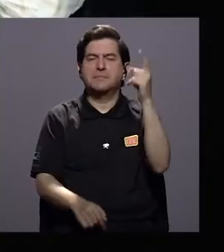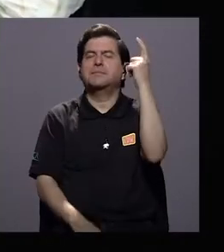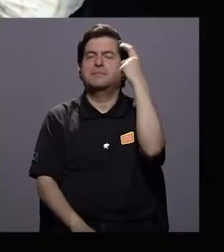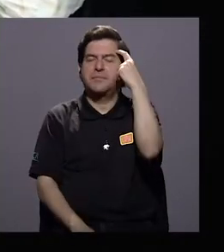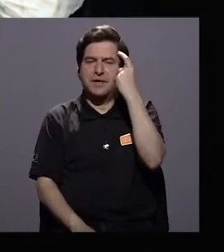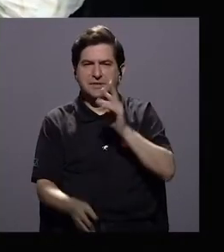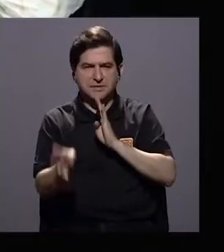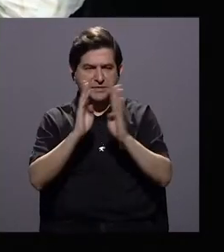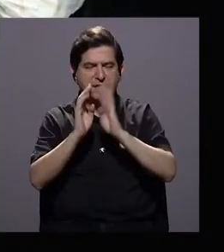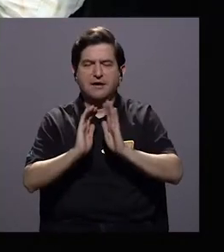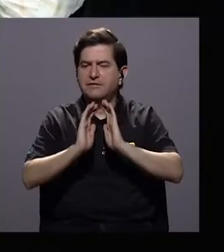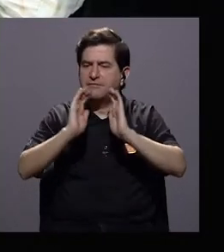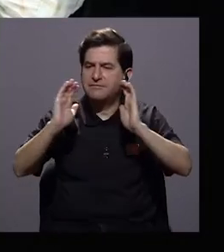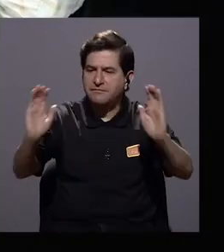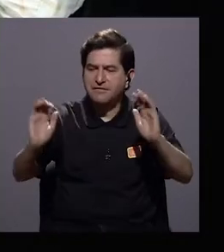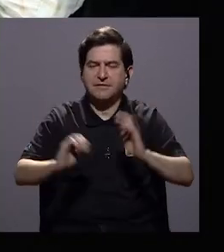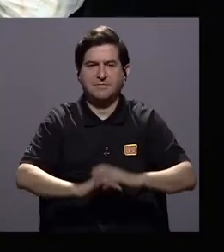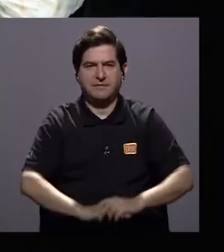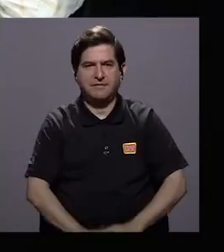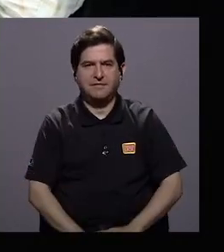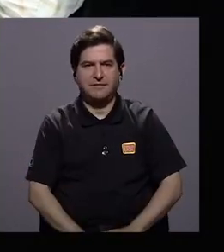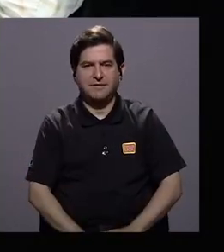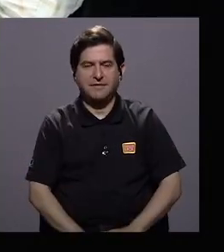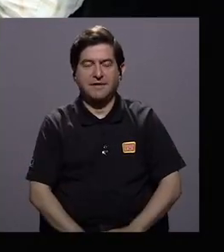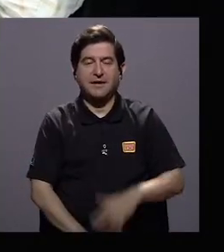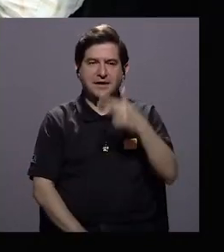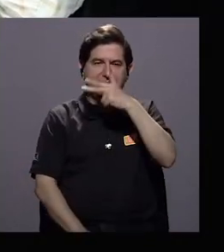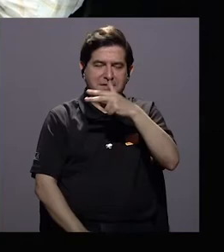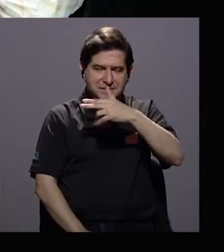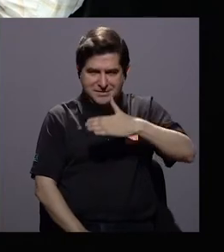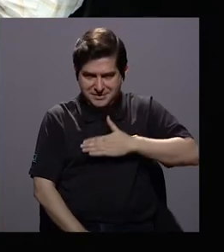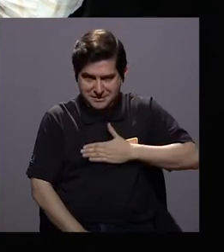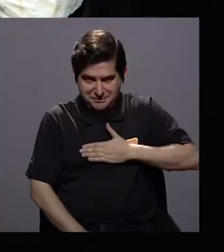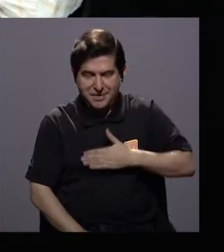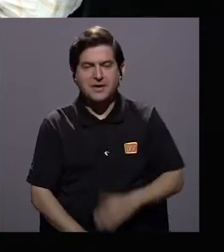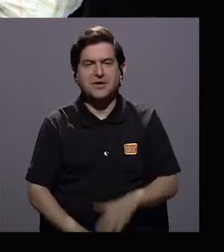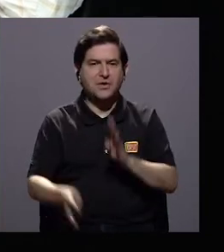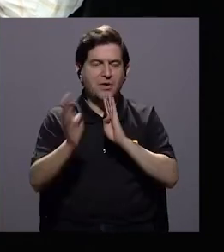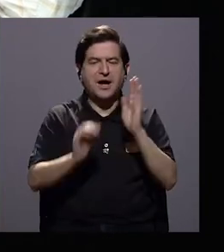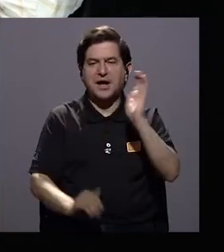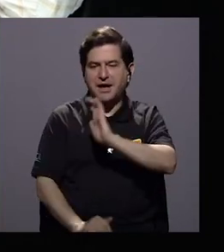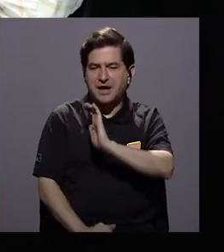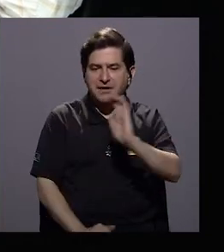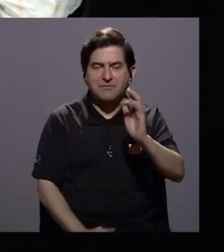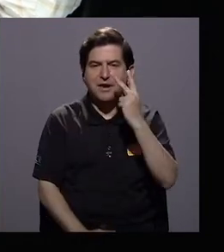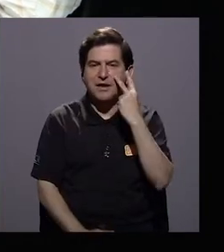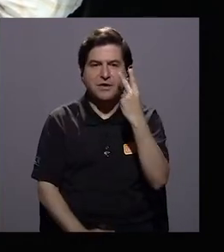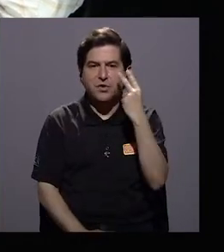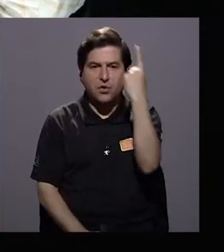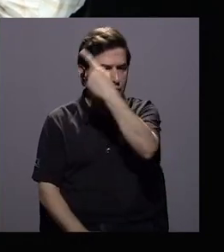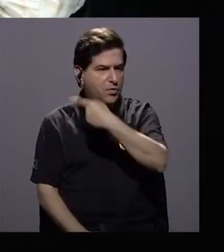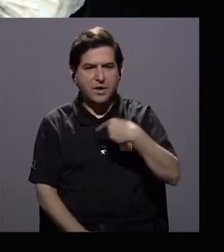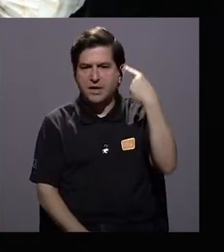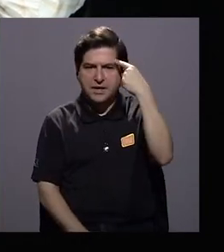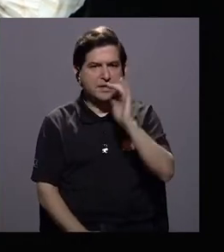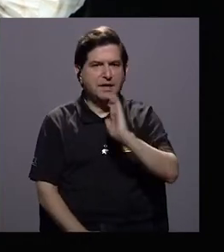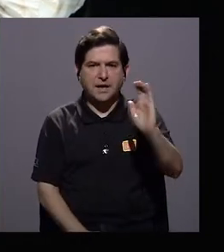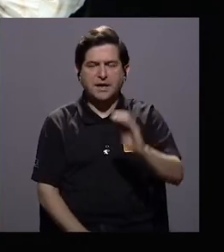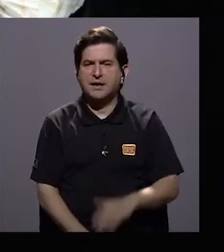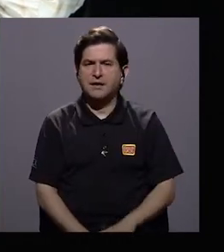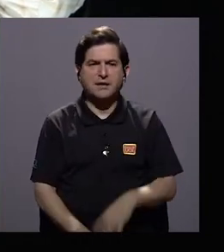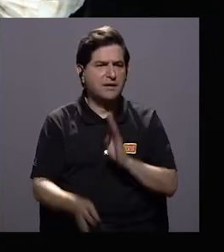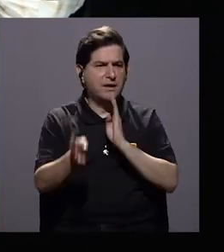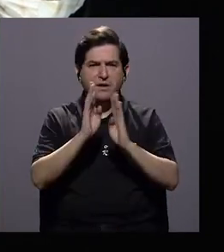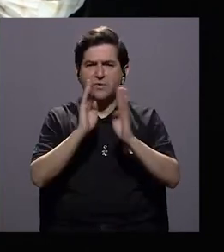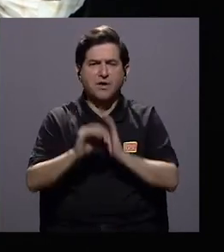imagínense que cuando hablamos de niñez, y ese es un chiste mío personal, cuando hablamos de niñez no vemos caras de niños, ¿por qué no